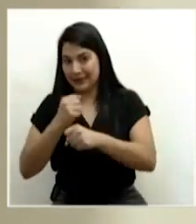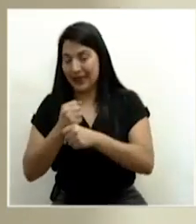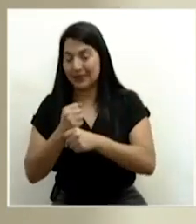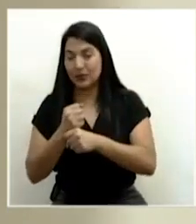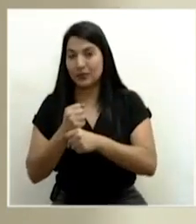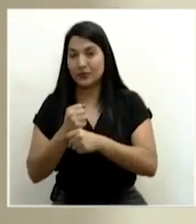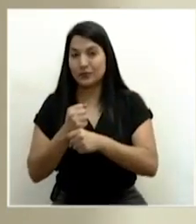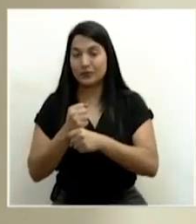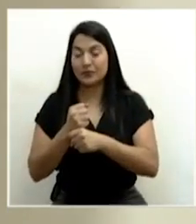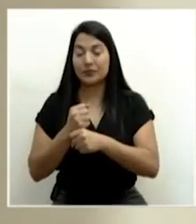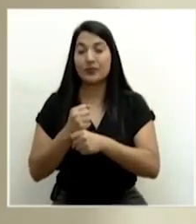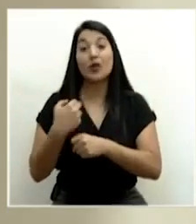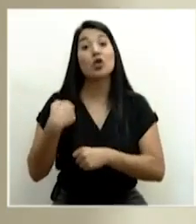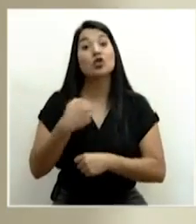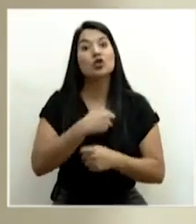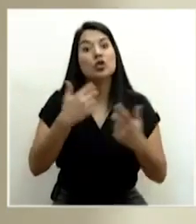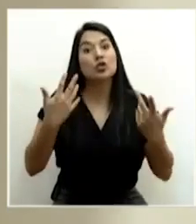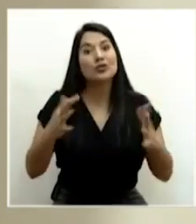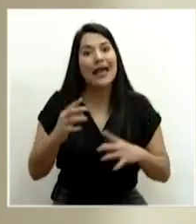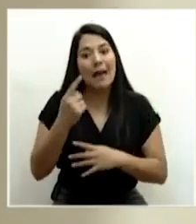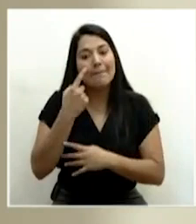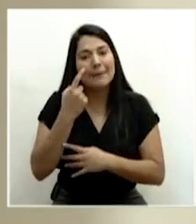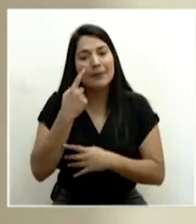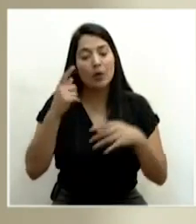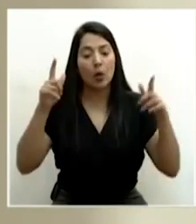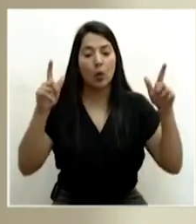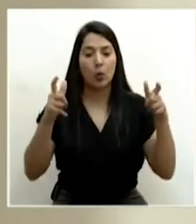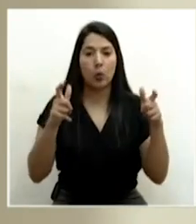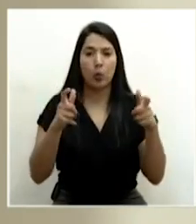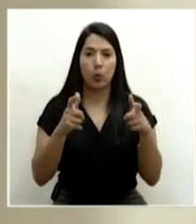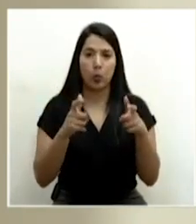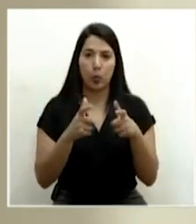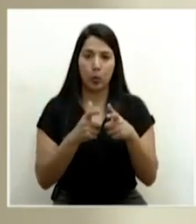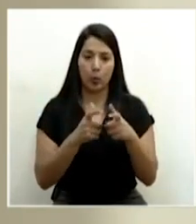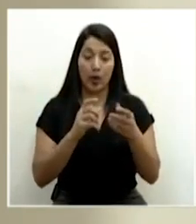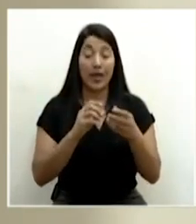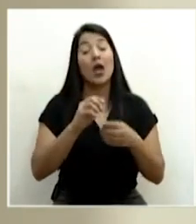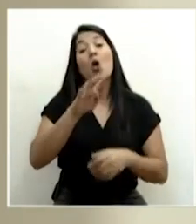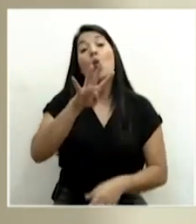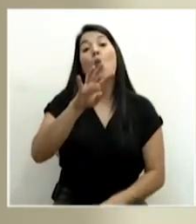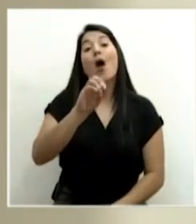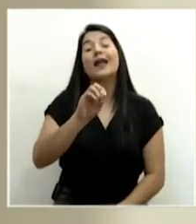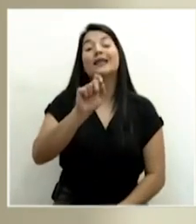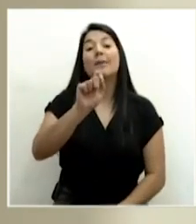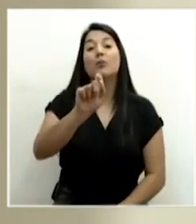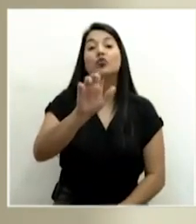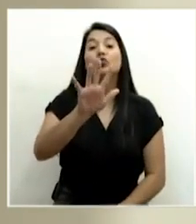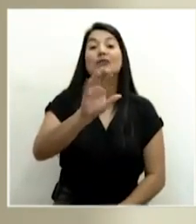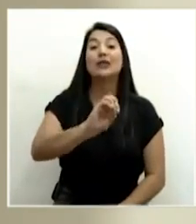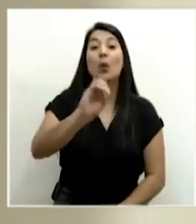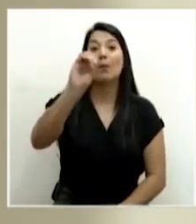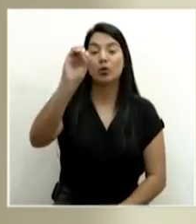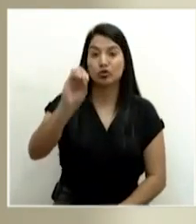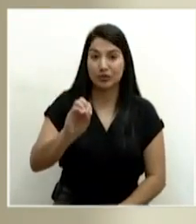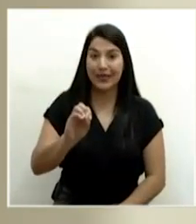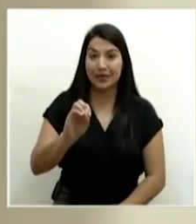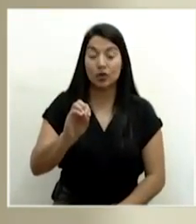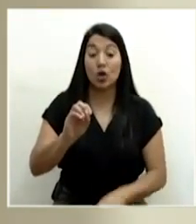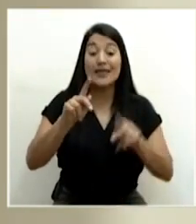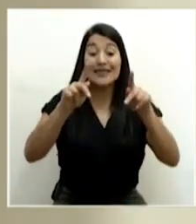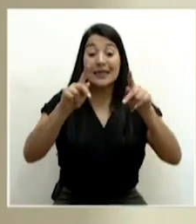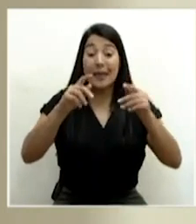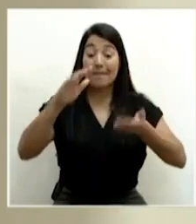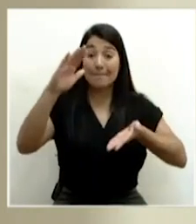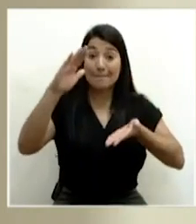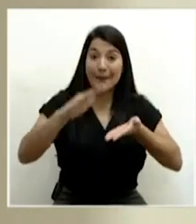hemos visto una reducción de 40.5% de los casos